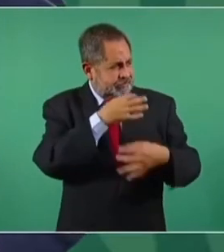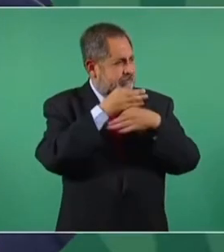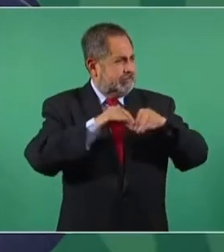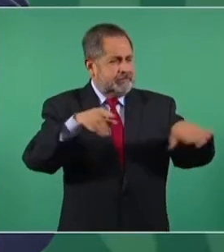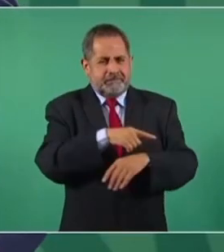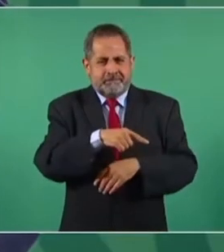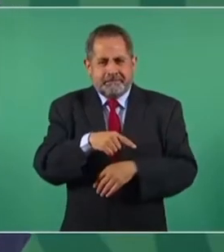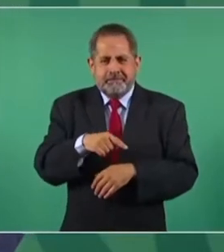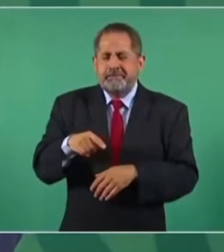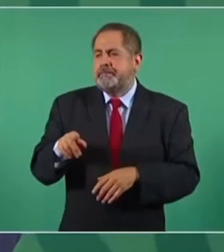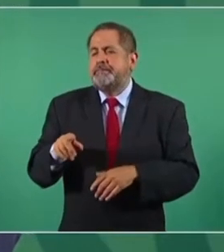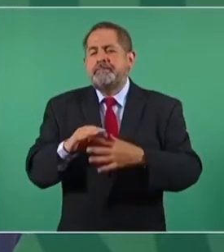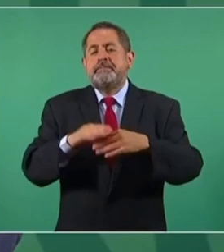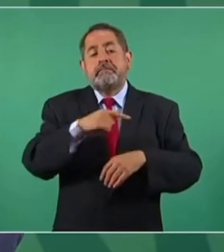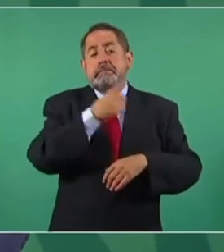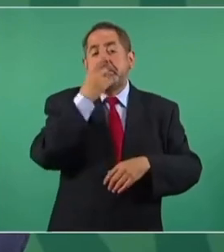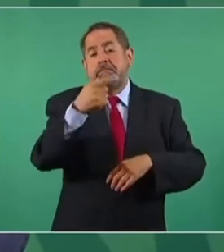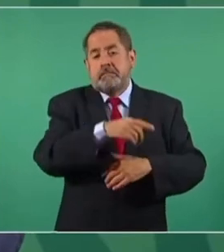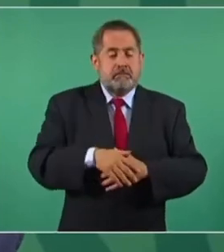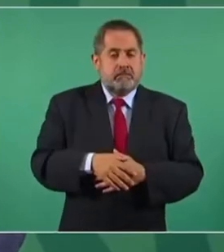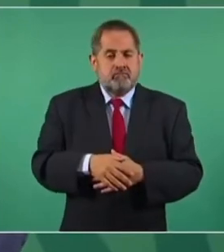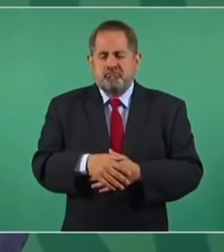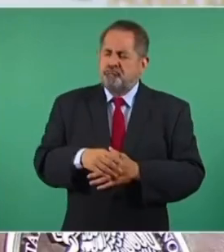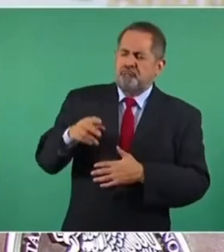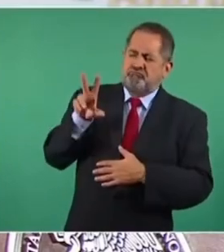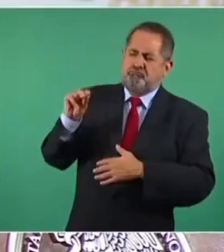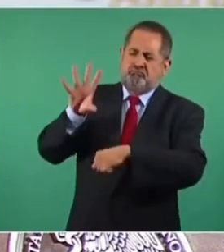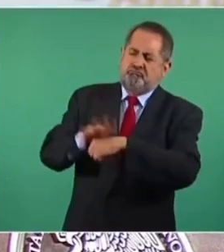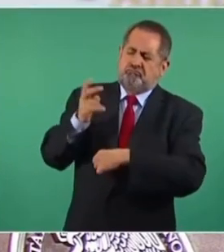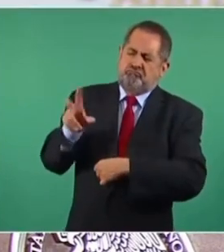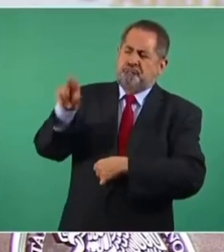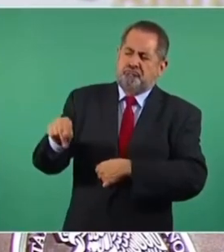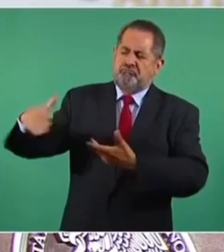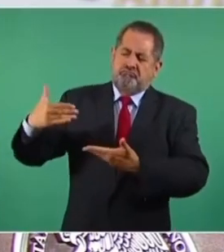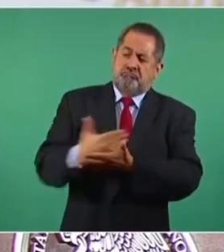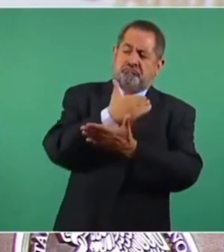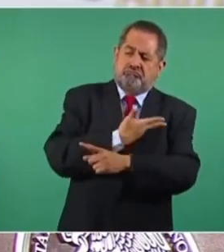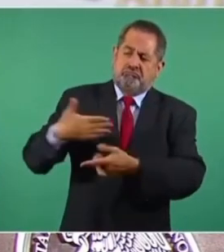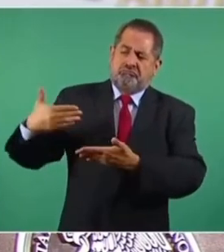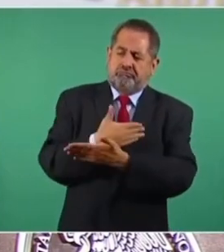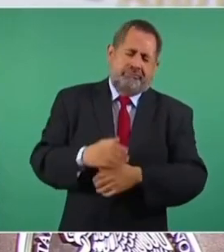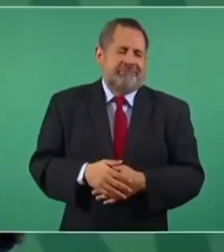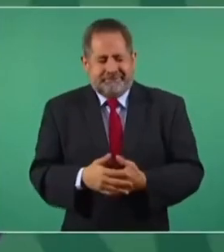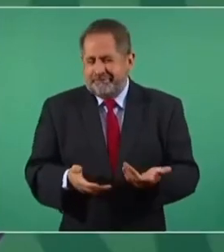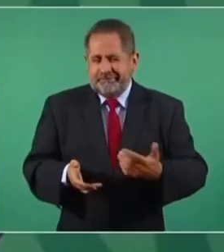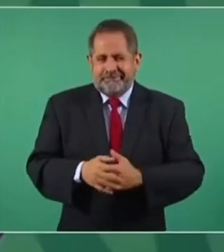la declaración. De que no van a permitir ellos injerencia del presidente.